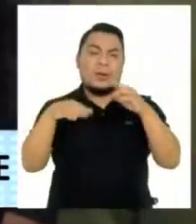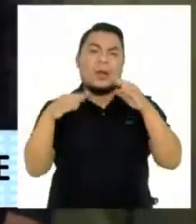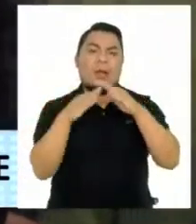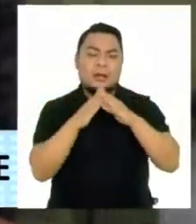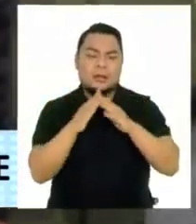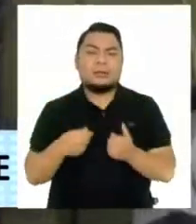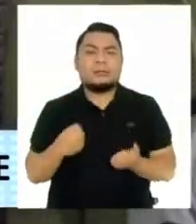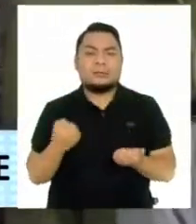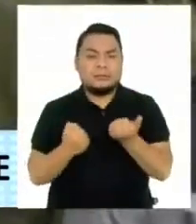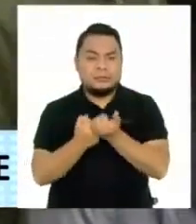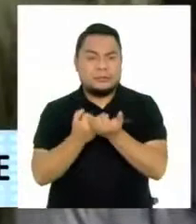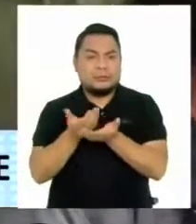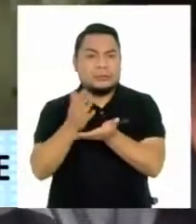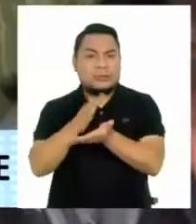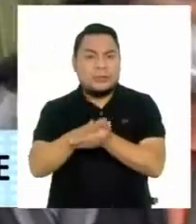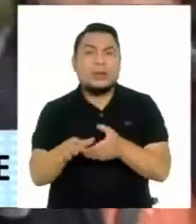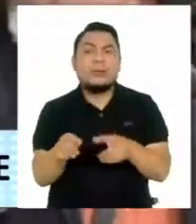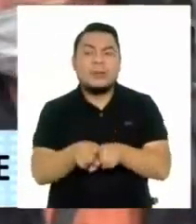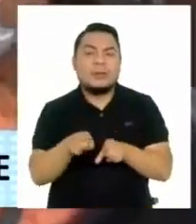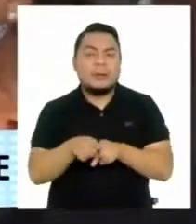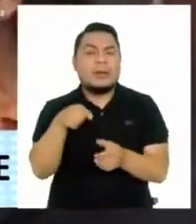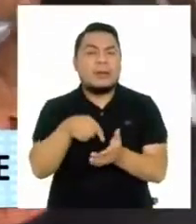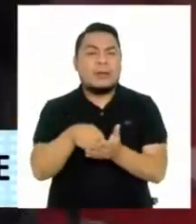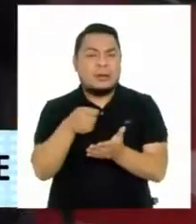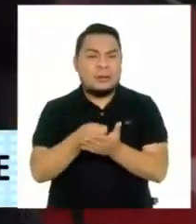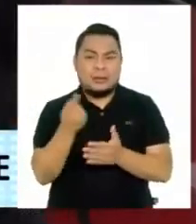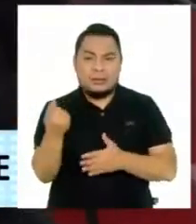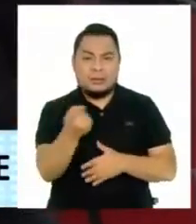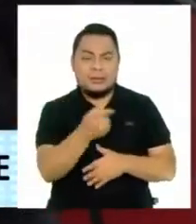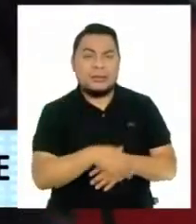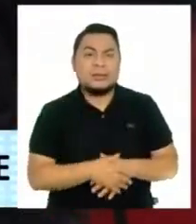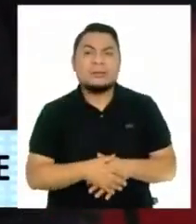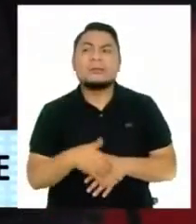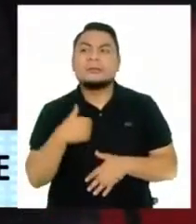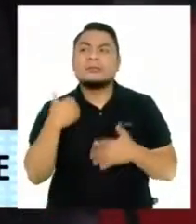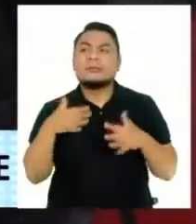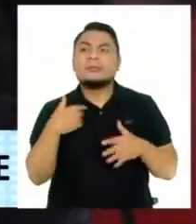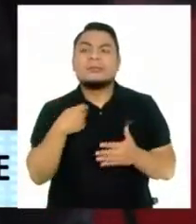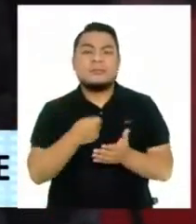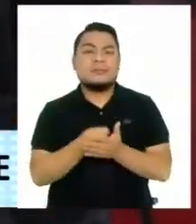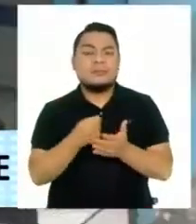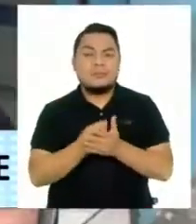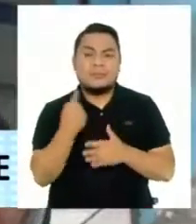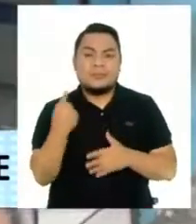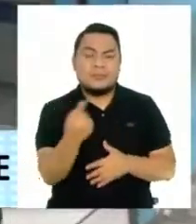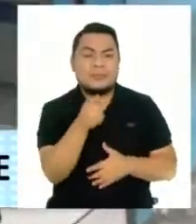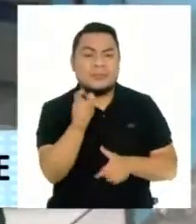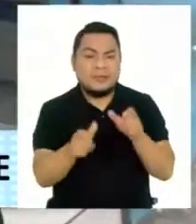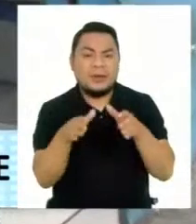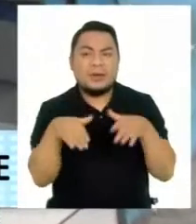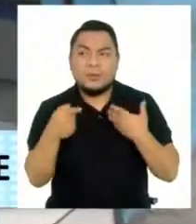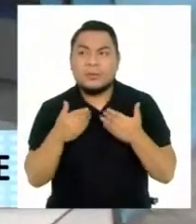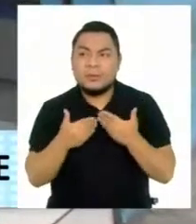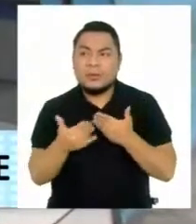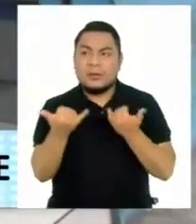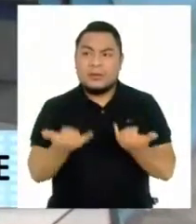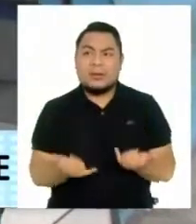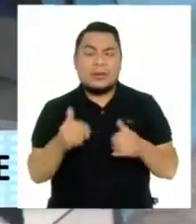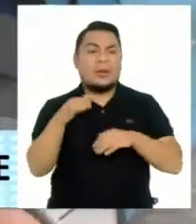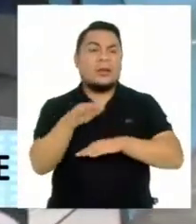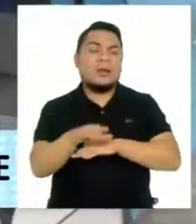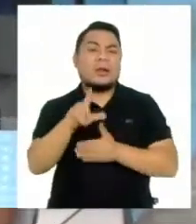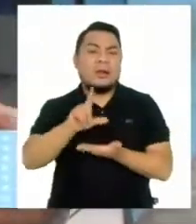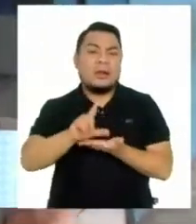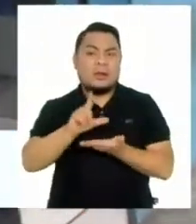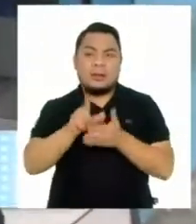ciudad de origen, además de una reparación económica. Estamos brindándoles un monto de efectivo para que ellos puedan hacer durante el día aquí en Lima